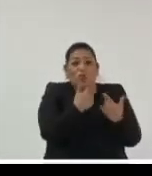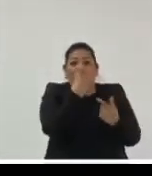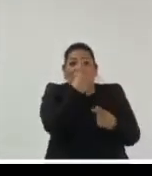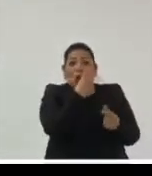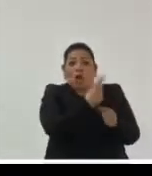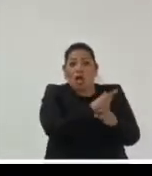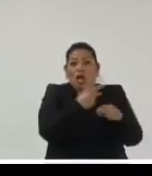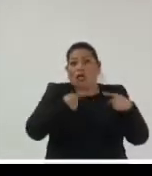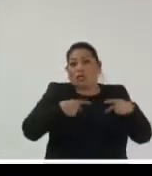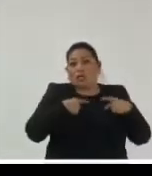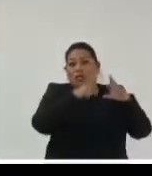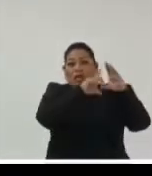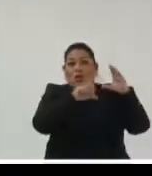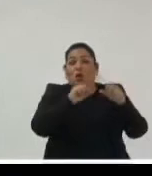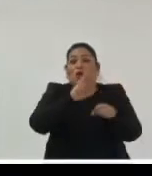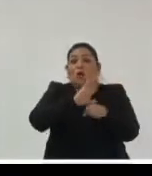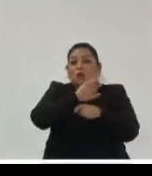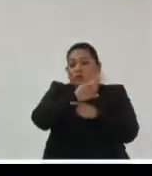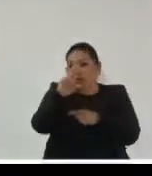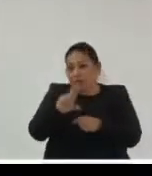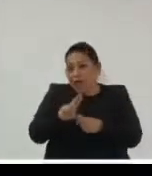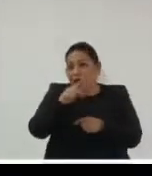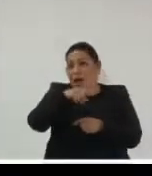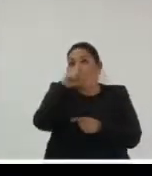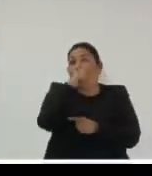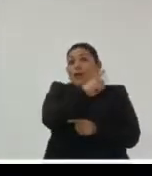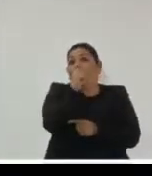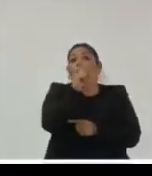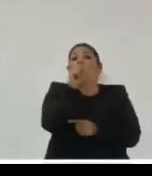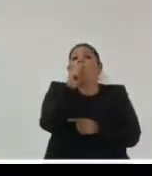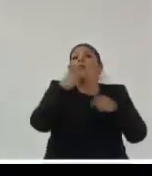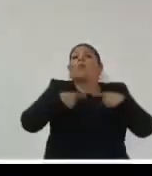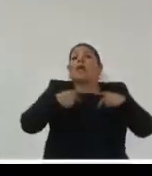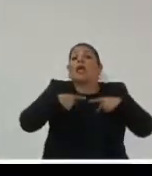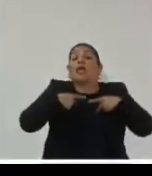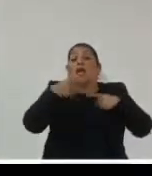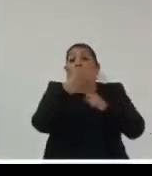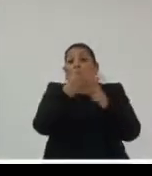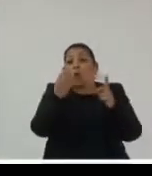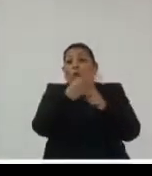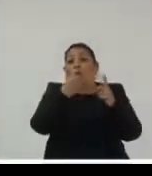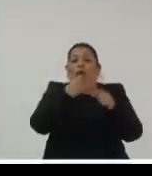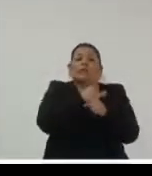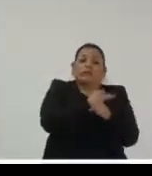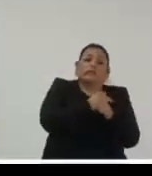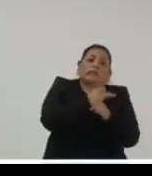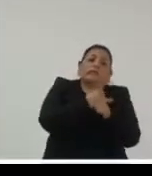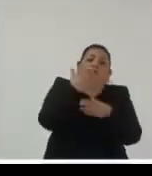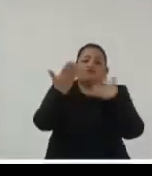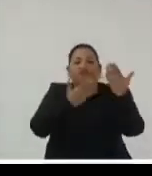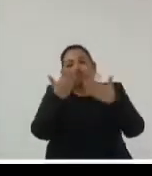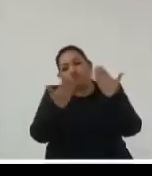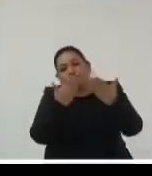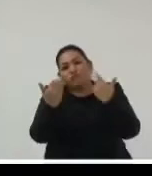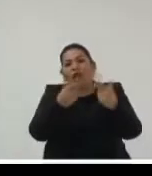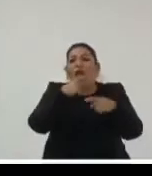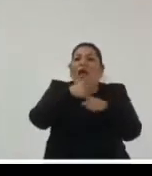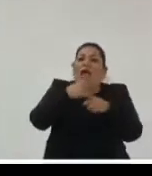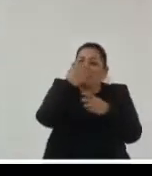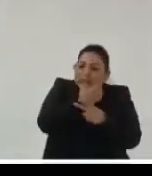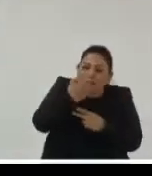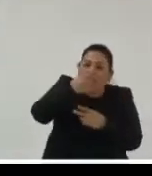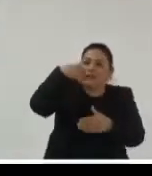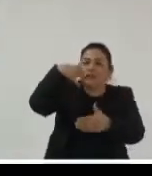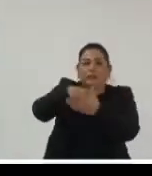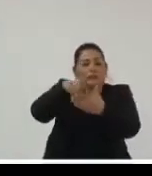y el archivo nacional de Costa Rica son 120 funcionarios y se habían hecho estudios e investigaciones adecuación de funciones análisis